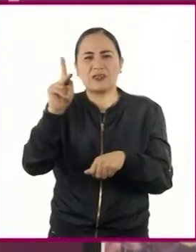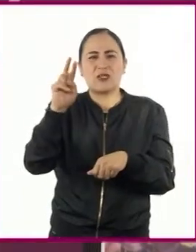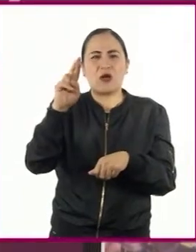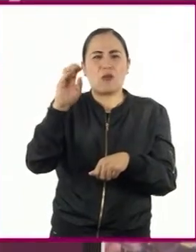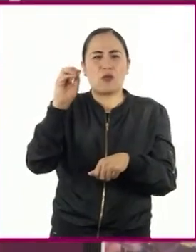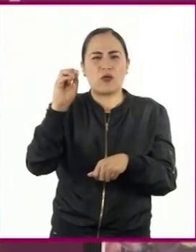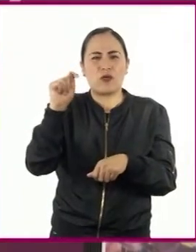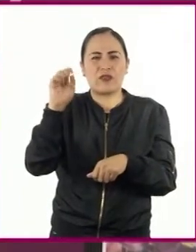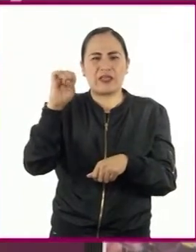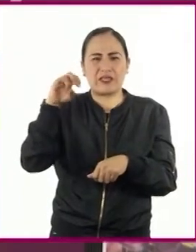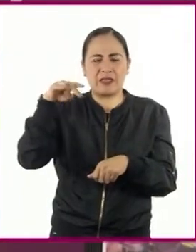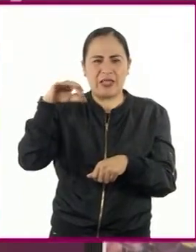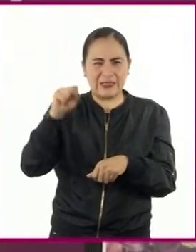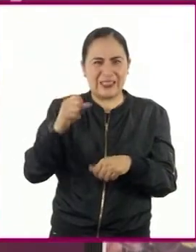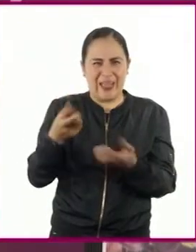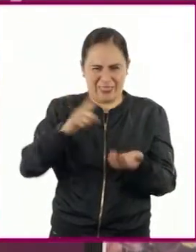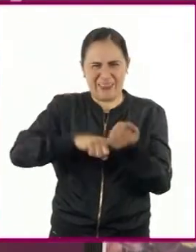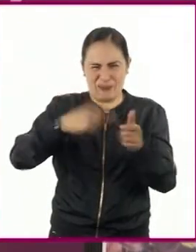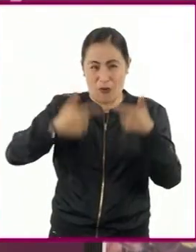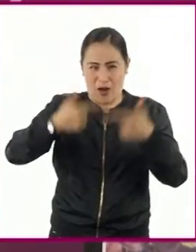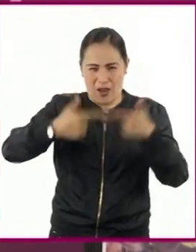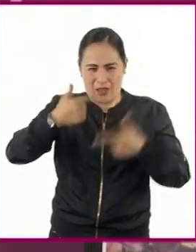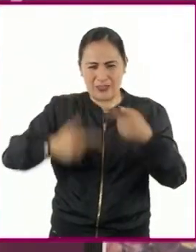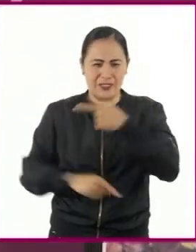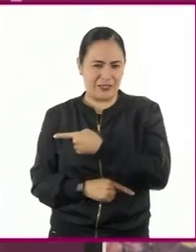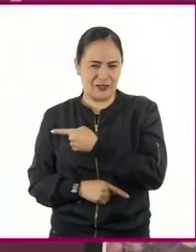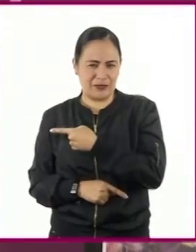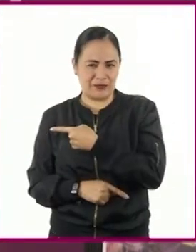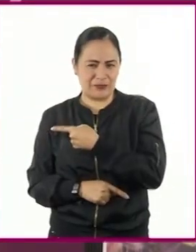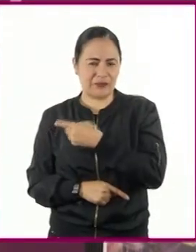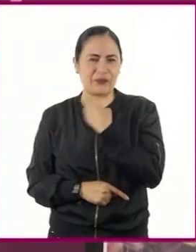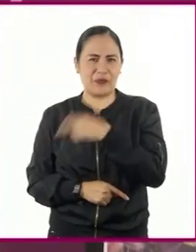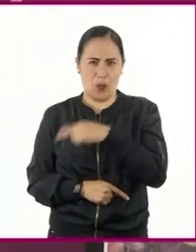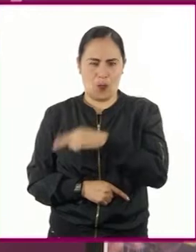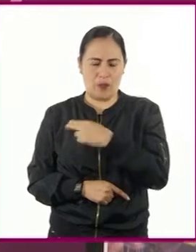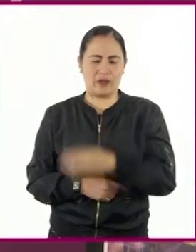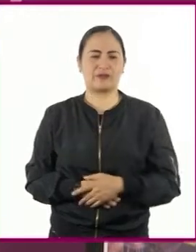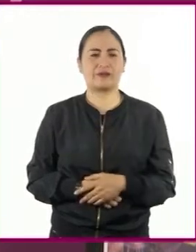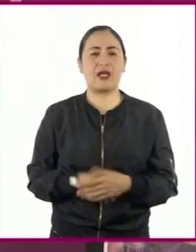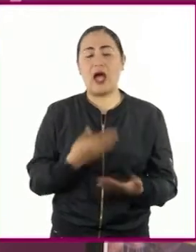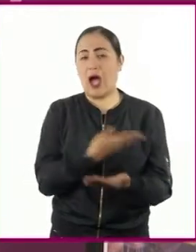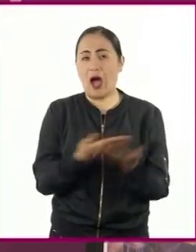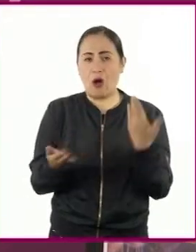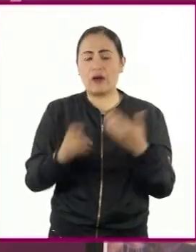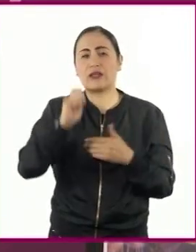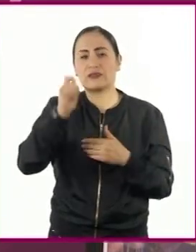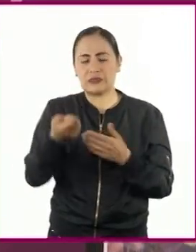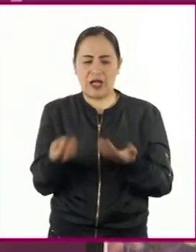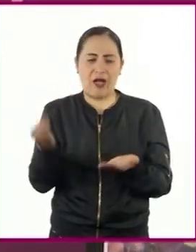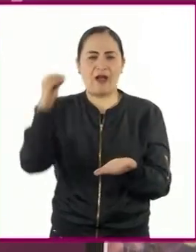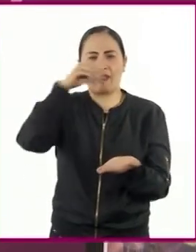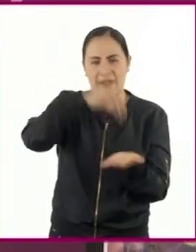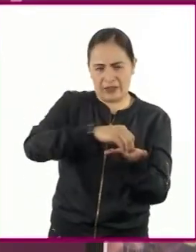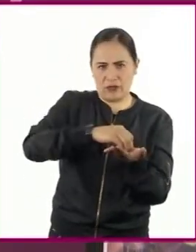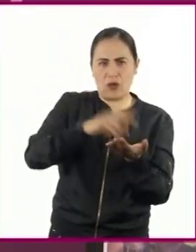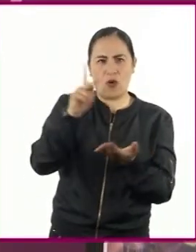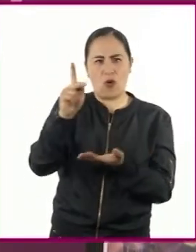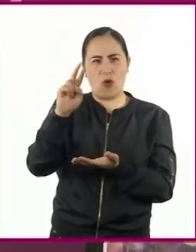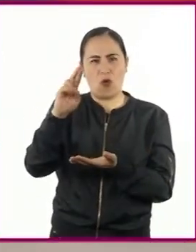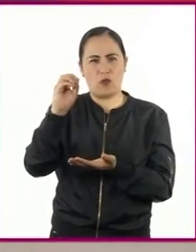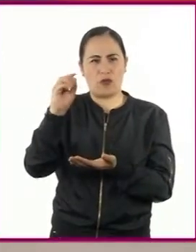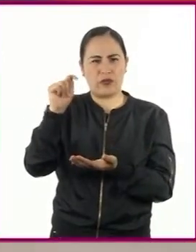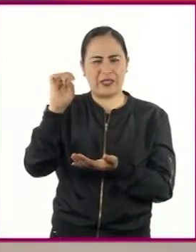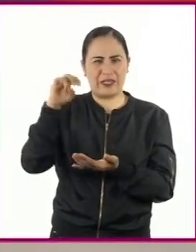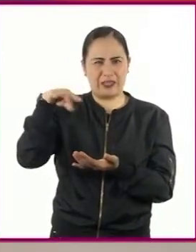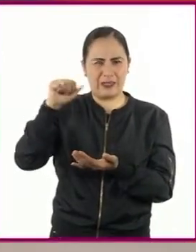conocen como bioreactores. Y en particular se han desarrollado para producir proteínas de interés farmacológico,